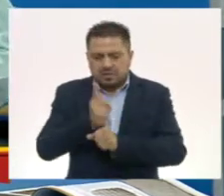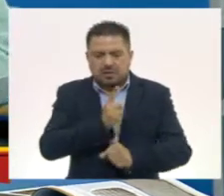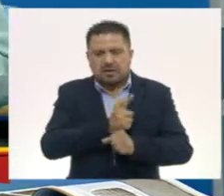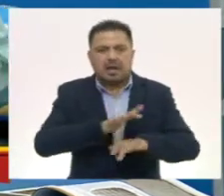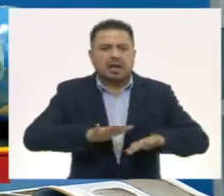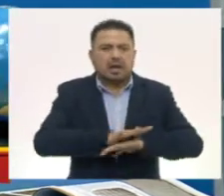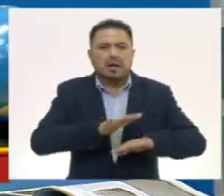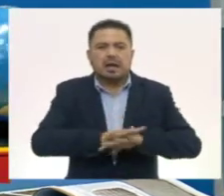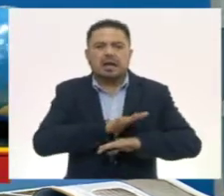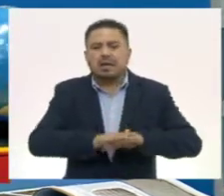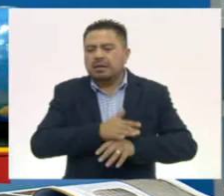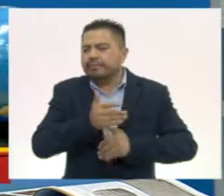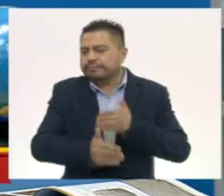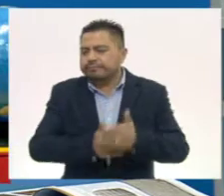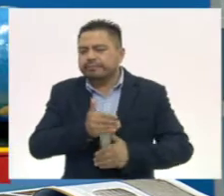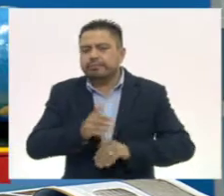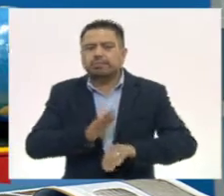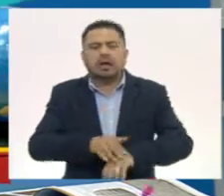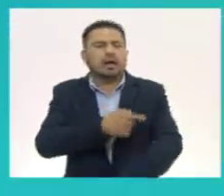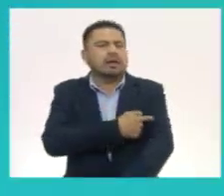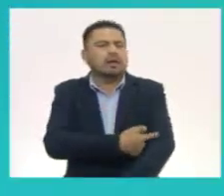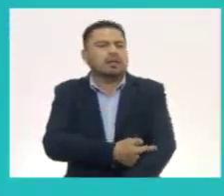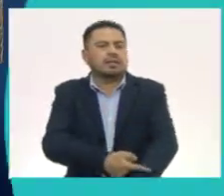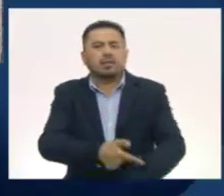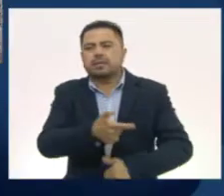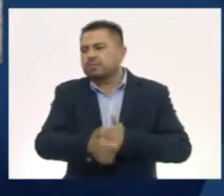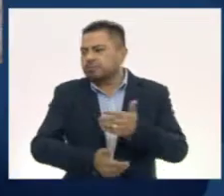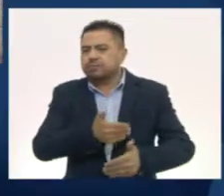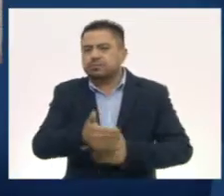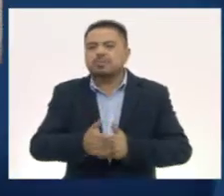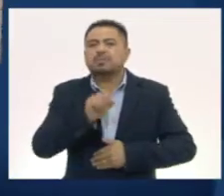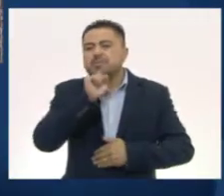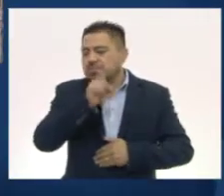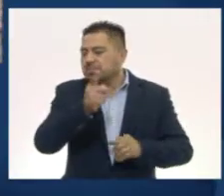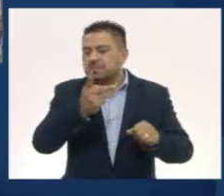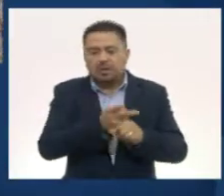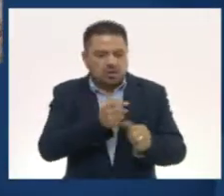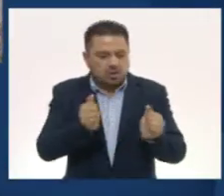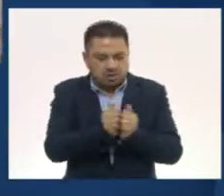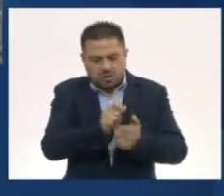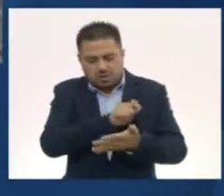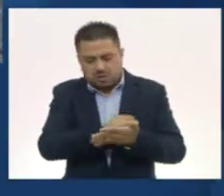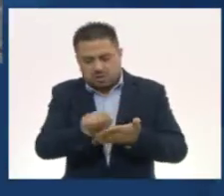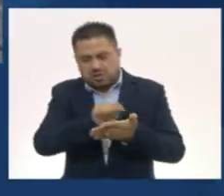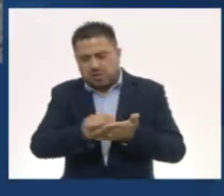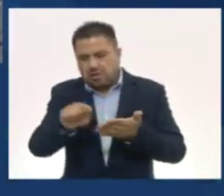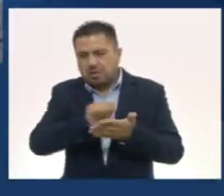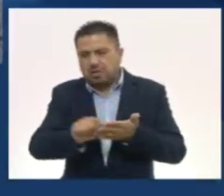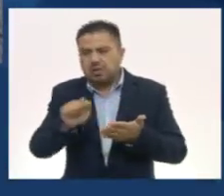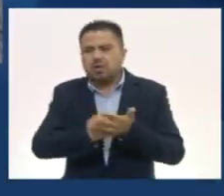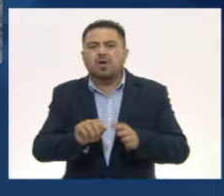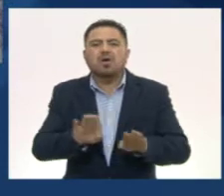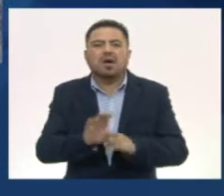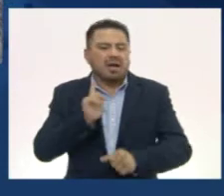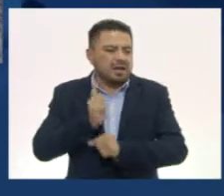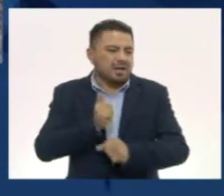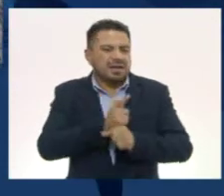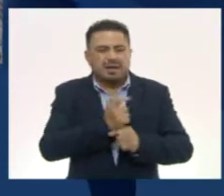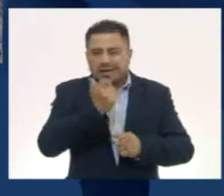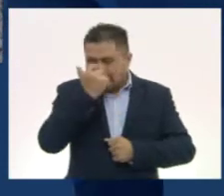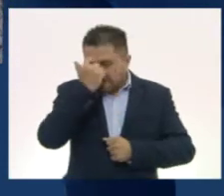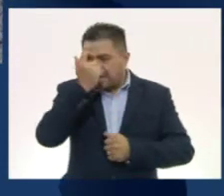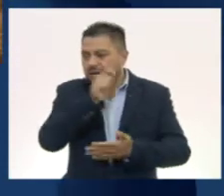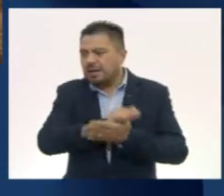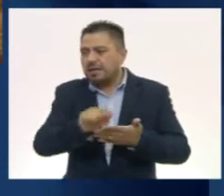cambios que se han presentado a lo largo del tiempo? Lo mismo sucede con la escritura. Como ya hemos visto en invención de la